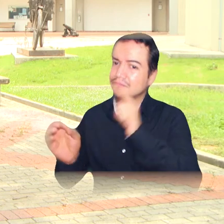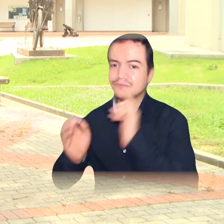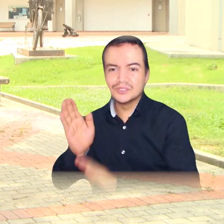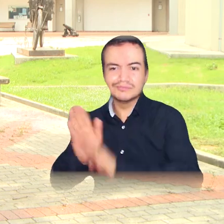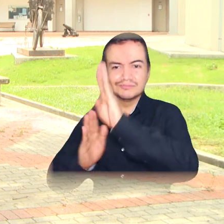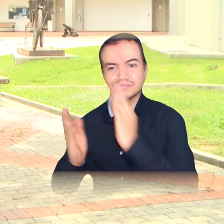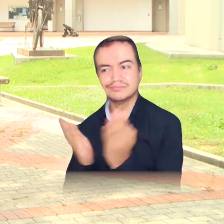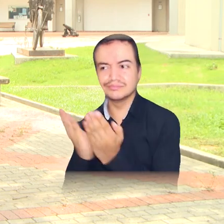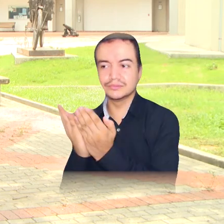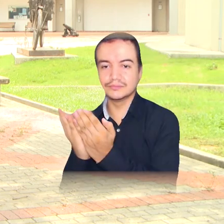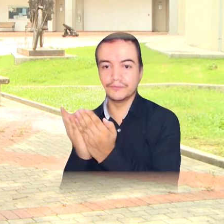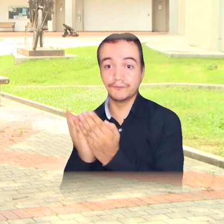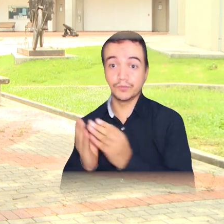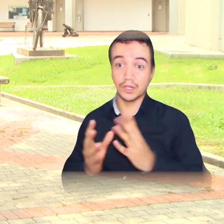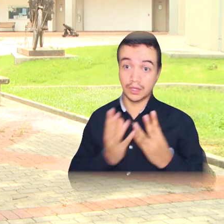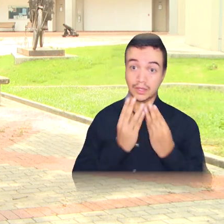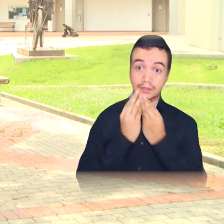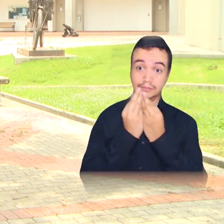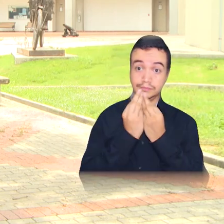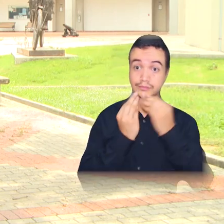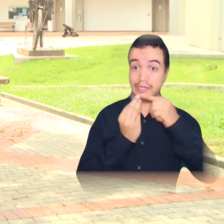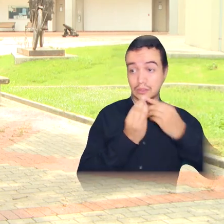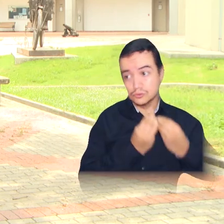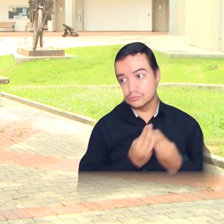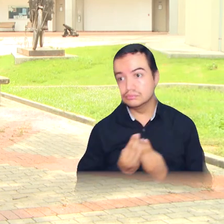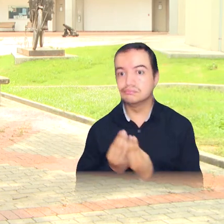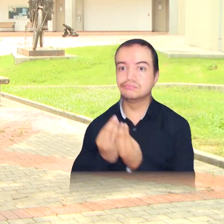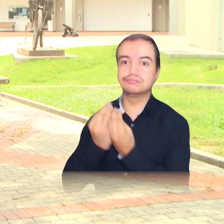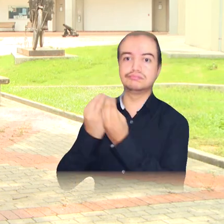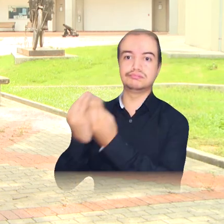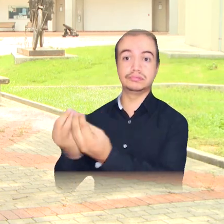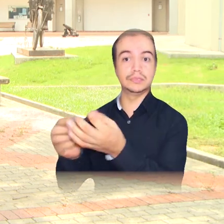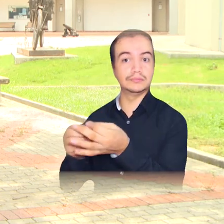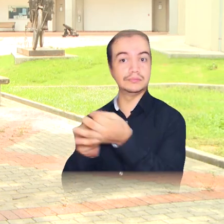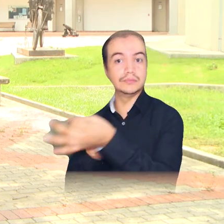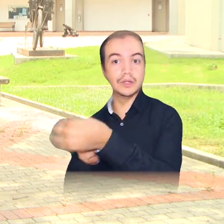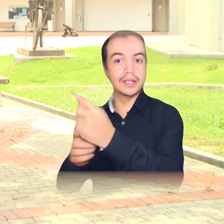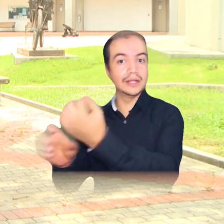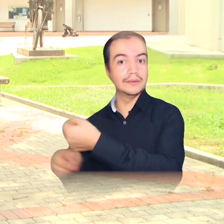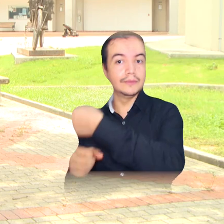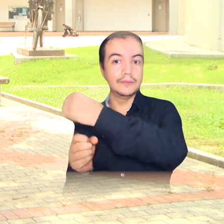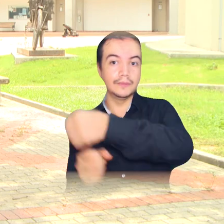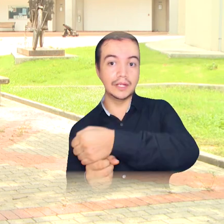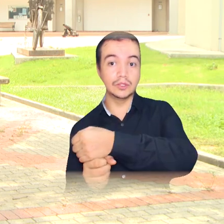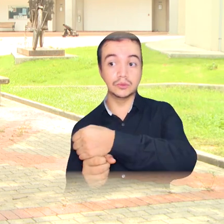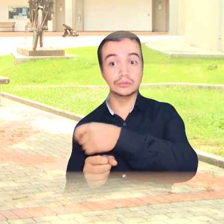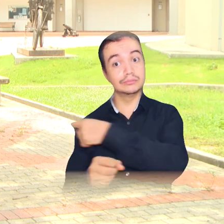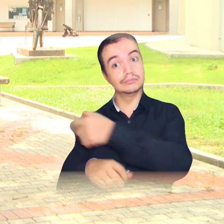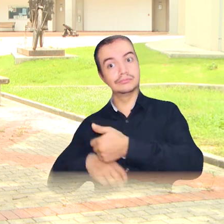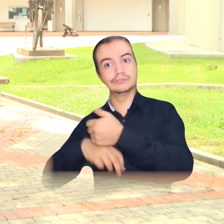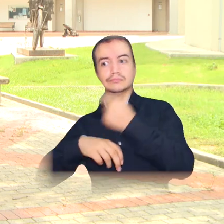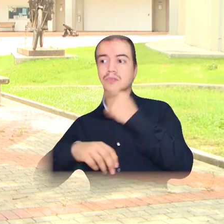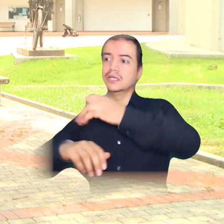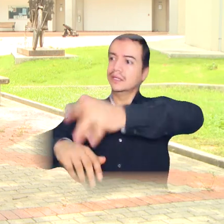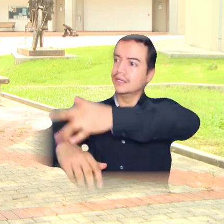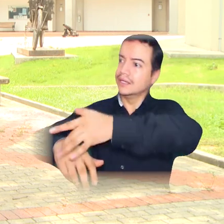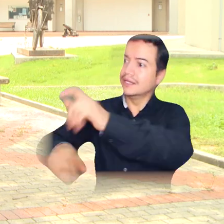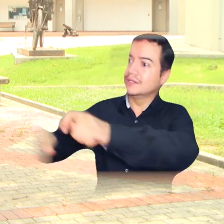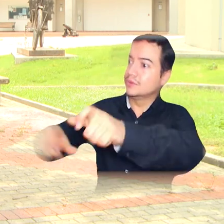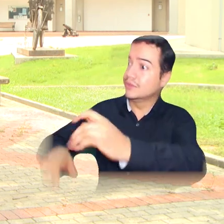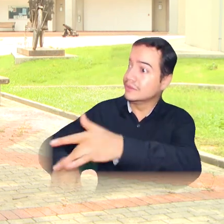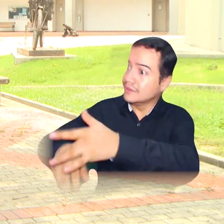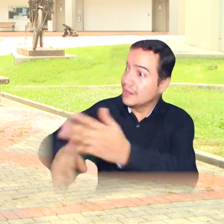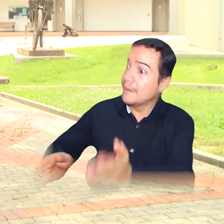programado en la agenda que cumplió la comisión de Uni Magdalena en el banco, el directivo universitario incentivó a decenas de